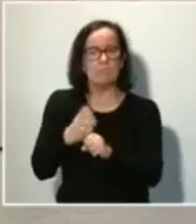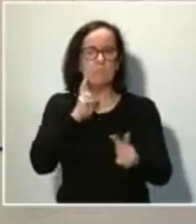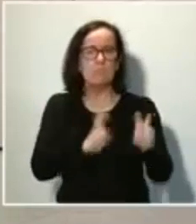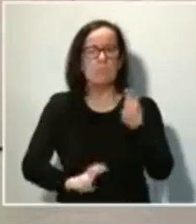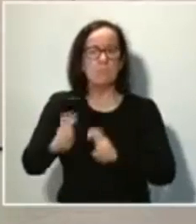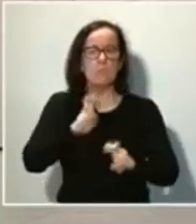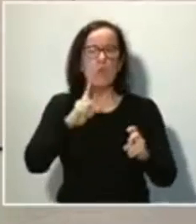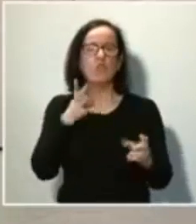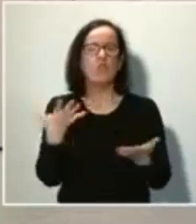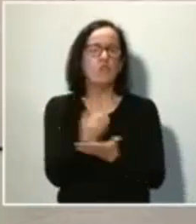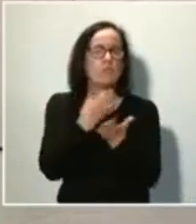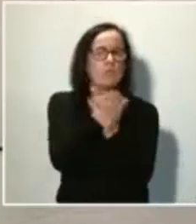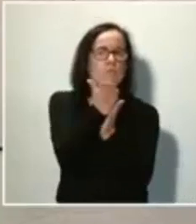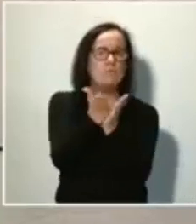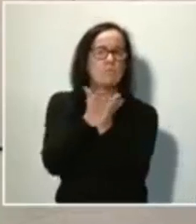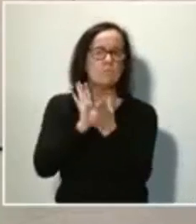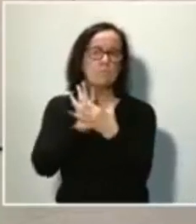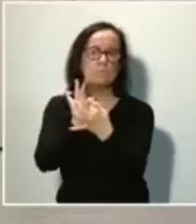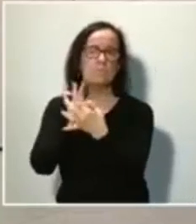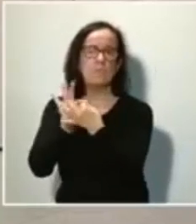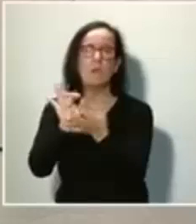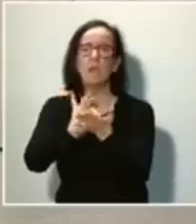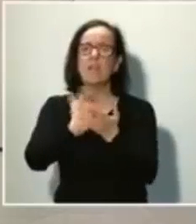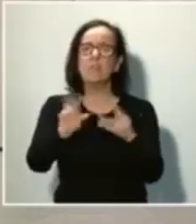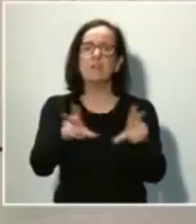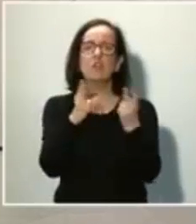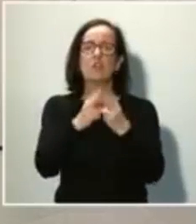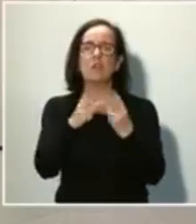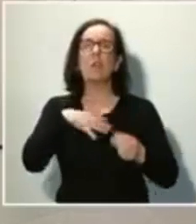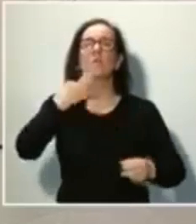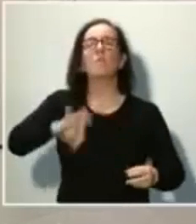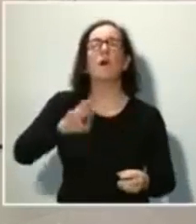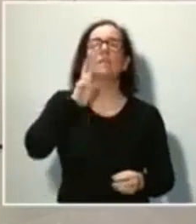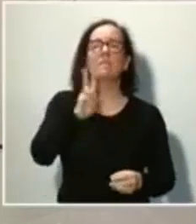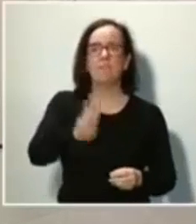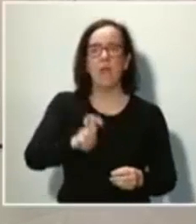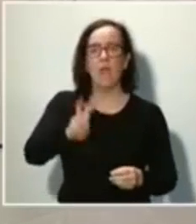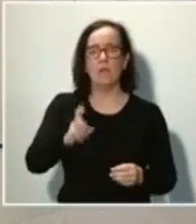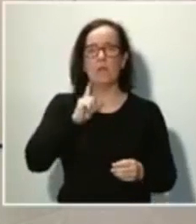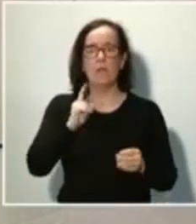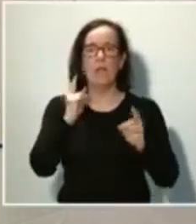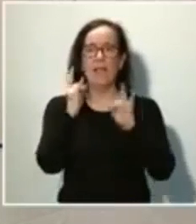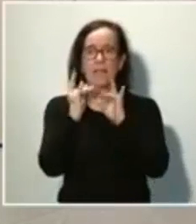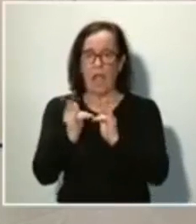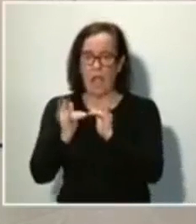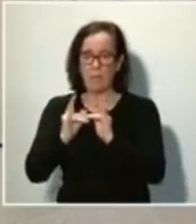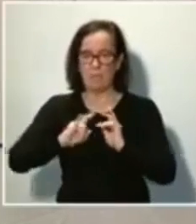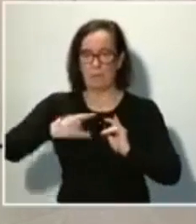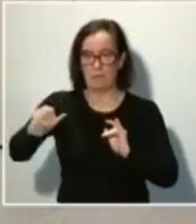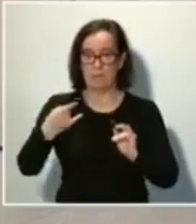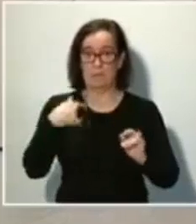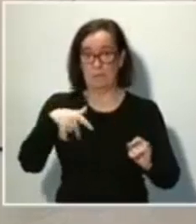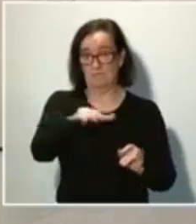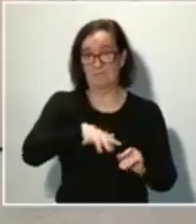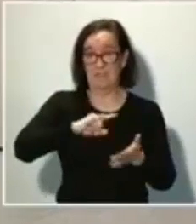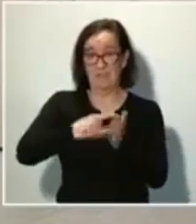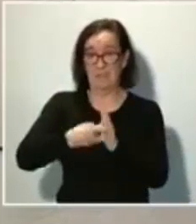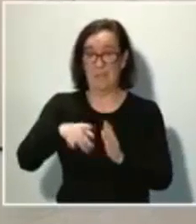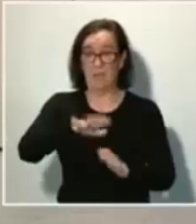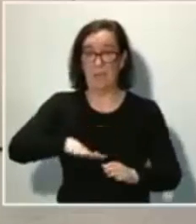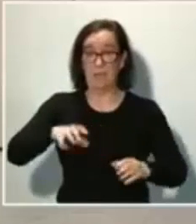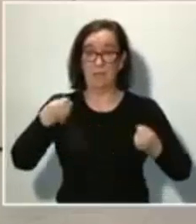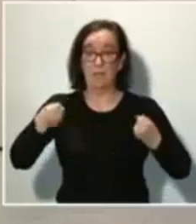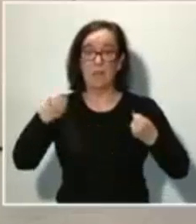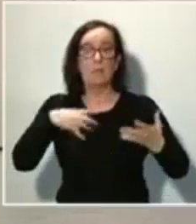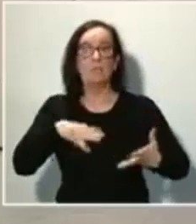dispositivos vinculados a los servicios sociales que puedan servir como camas para reforzar el sistema nacional de salud. Y ponemos a